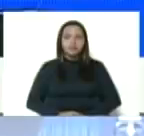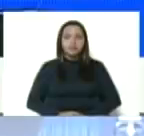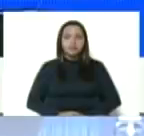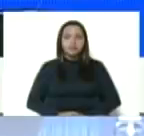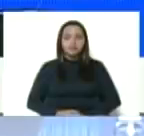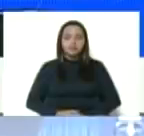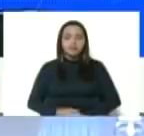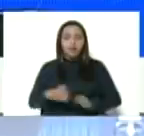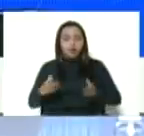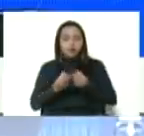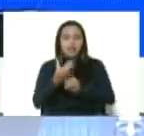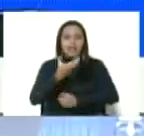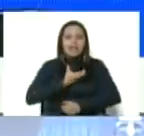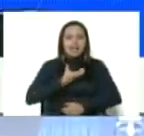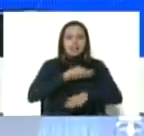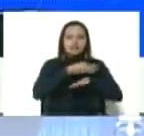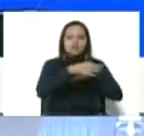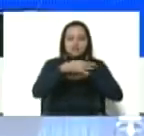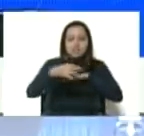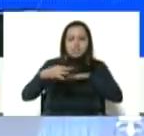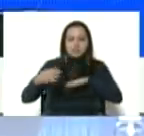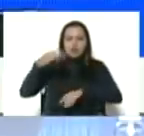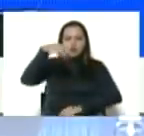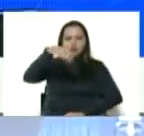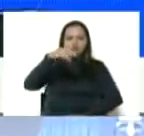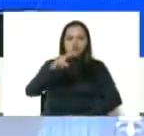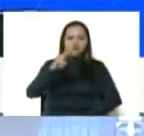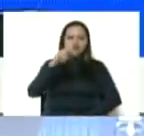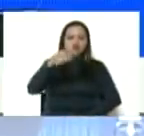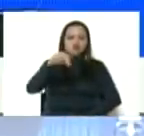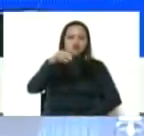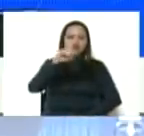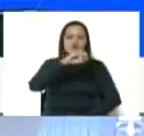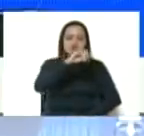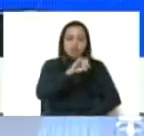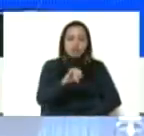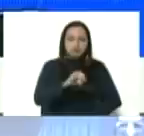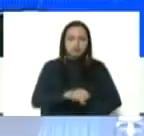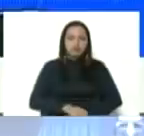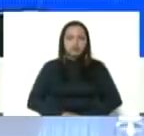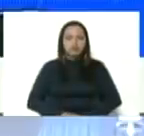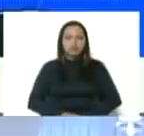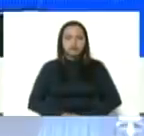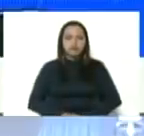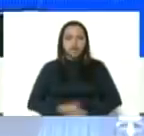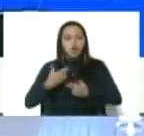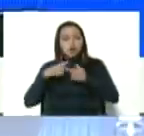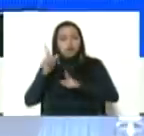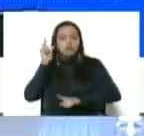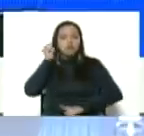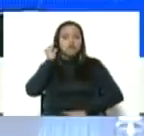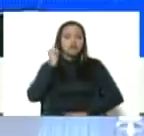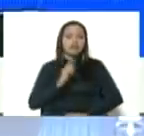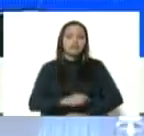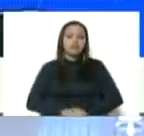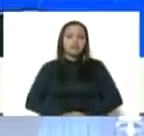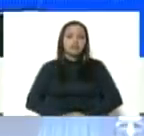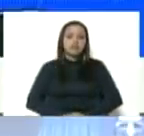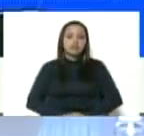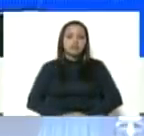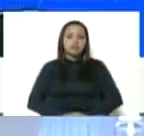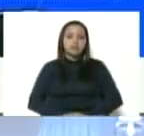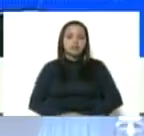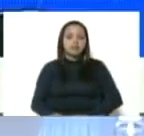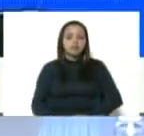el alcalde del municipio Muñoz, Ramón de Jesús Bona Arraiz. Y Daniela Urbana, Urbano, perdón,